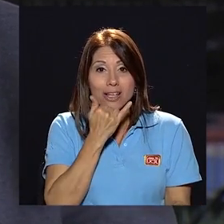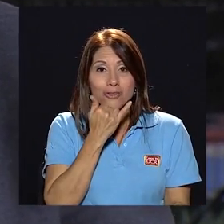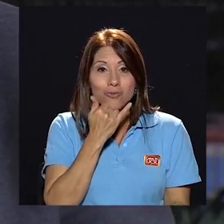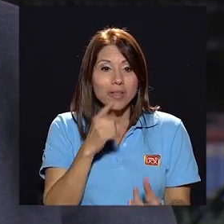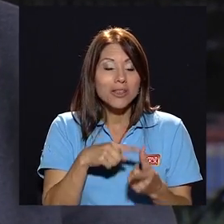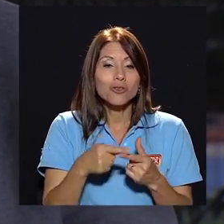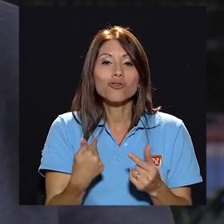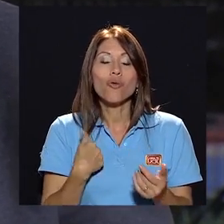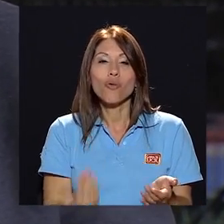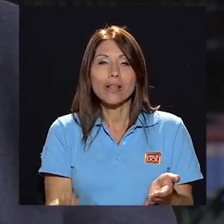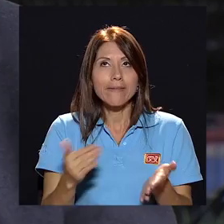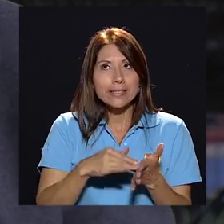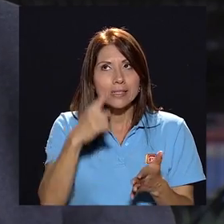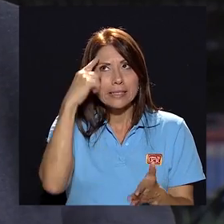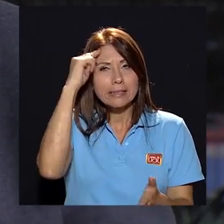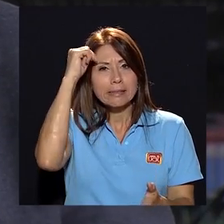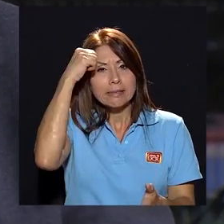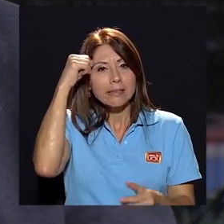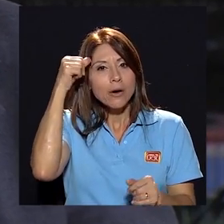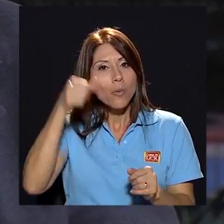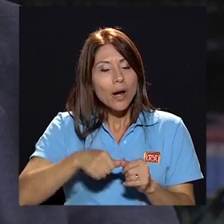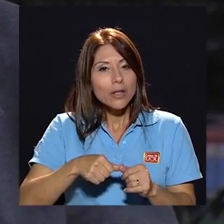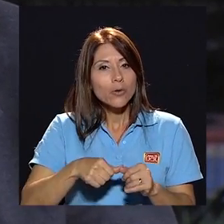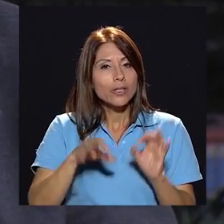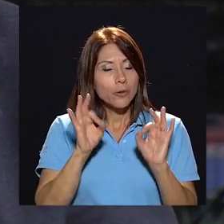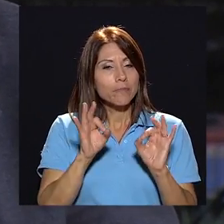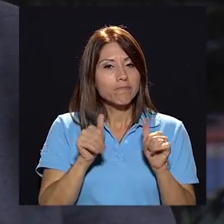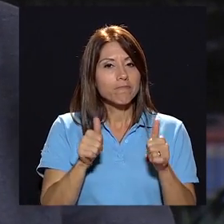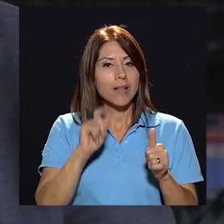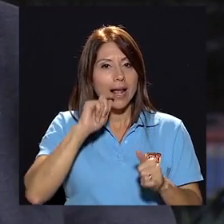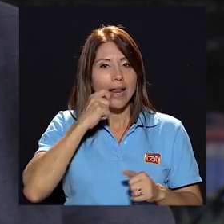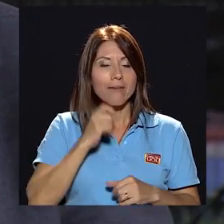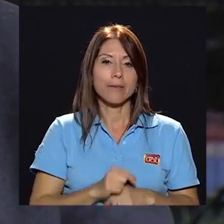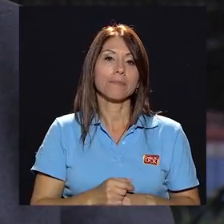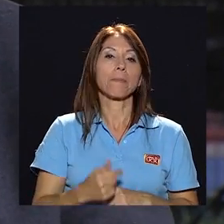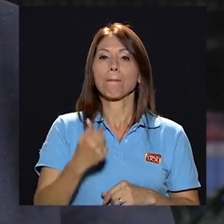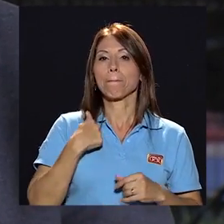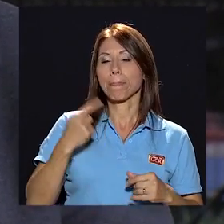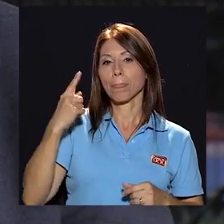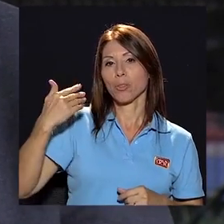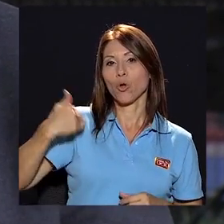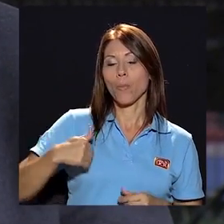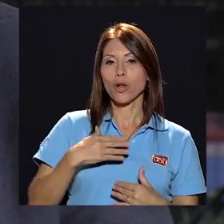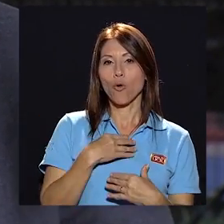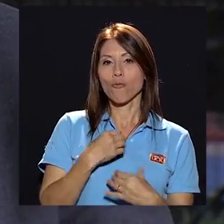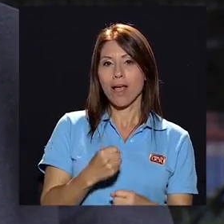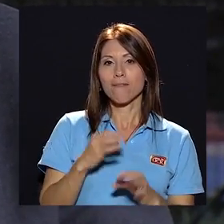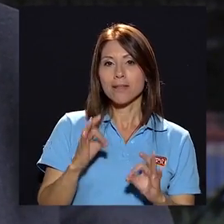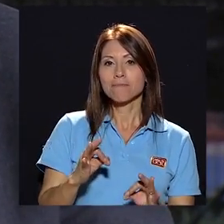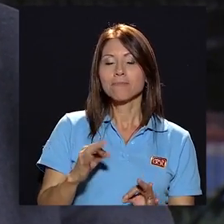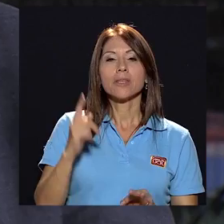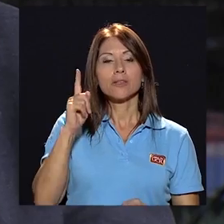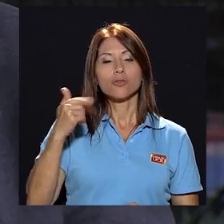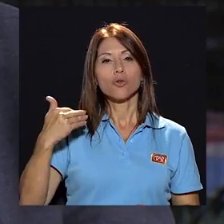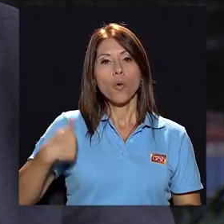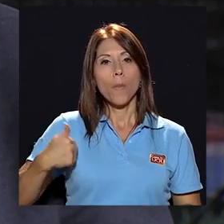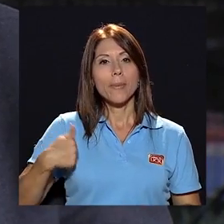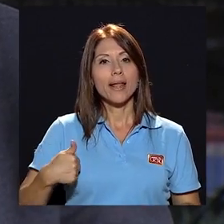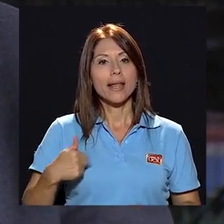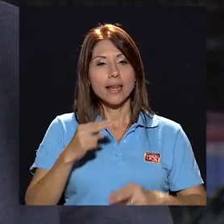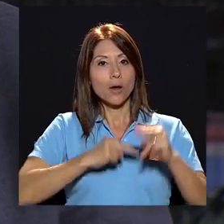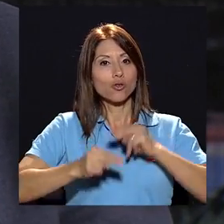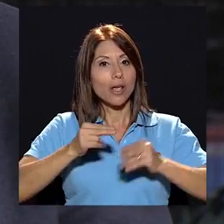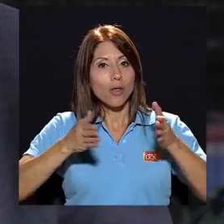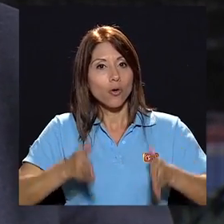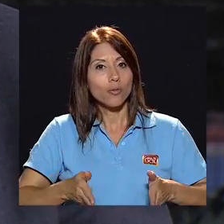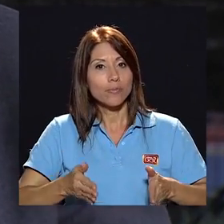fallo vuelvo recuerdo y llego bien a la clave yo soy un hombre confiable soy un hombre